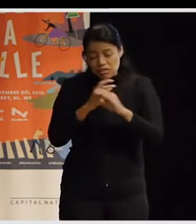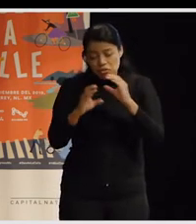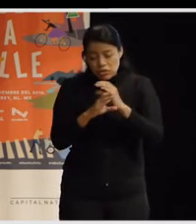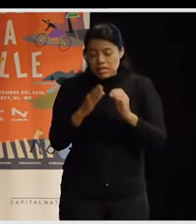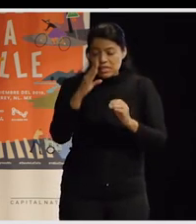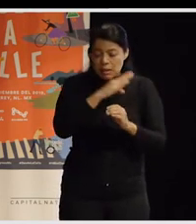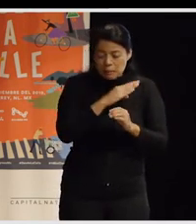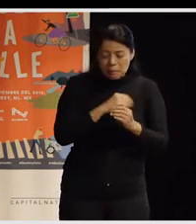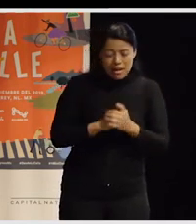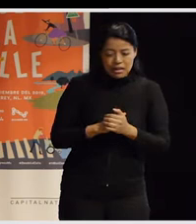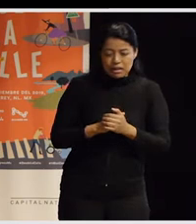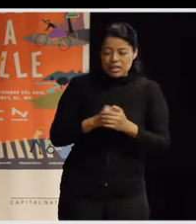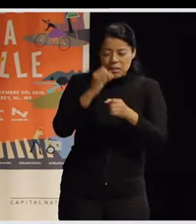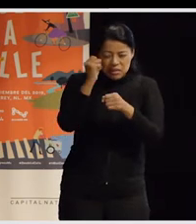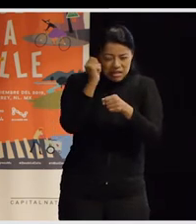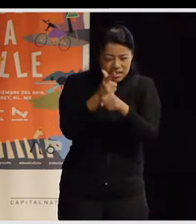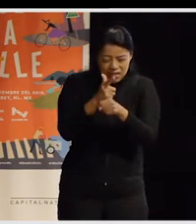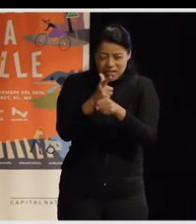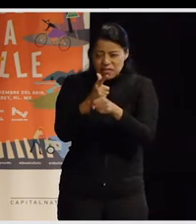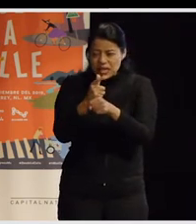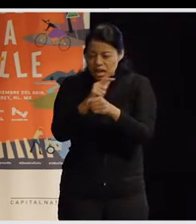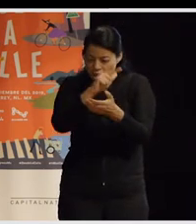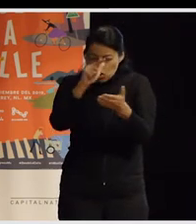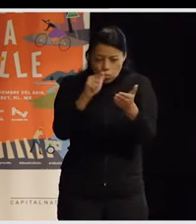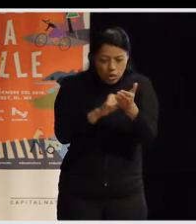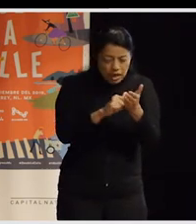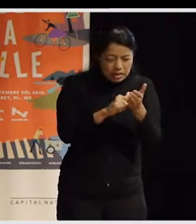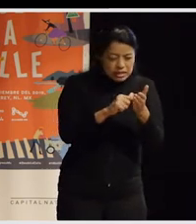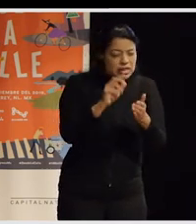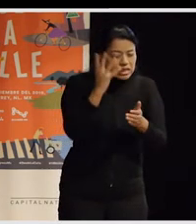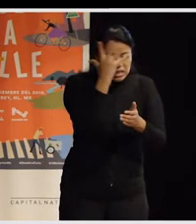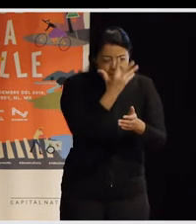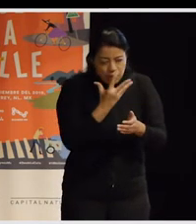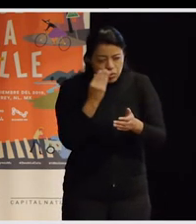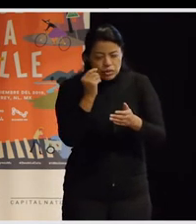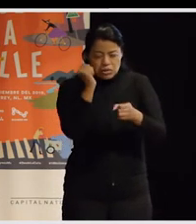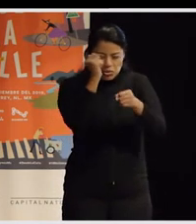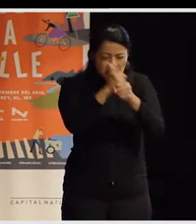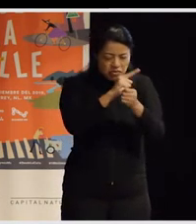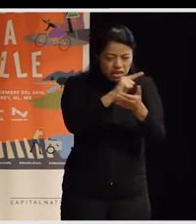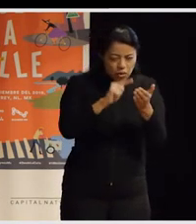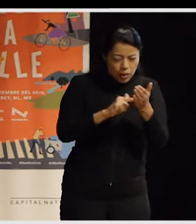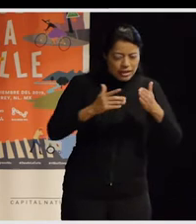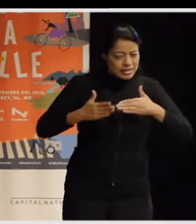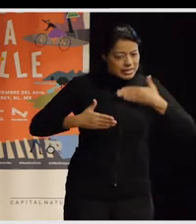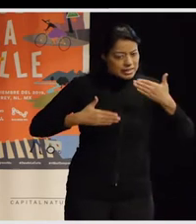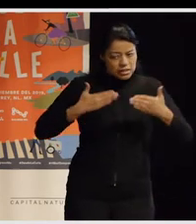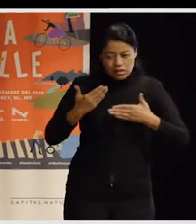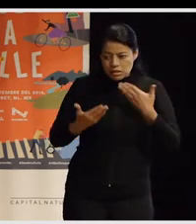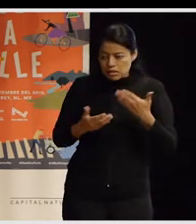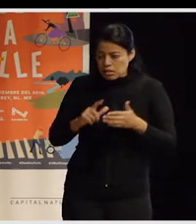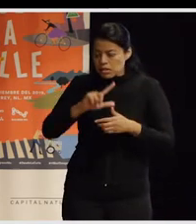identificar lugares que relacionamos con la alegría, con la tranquilidad o con la belleza y luego situar los diferentes,